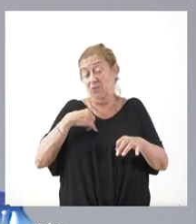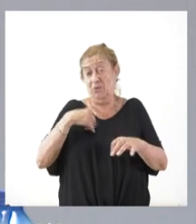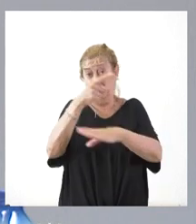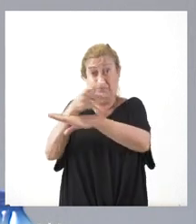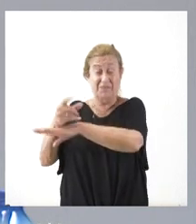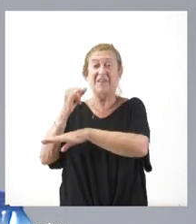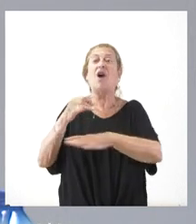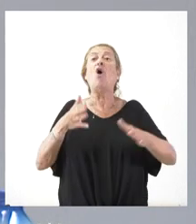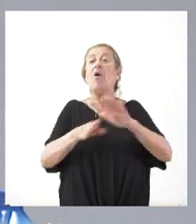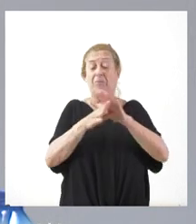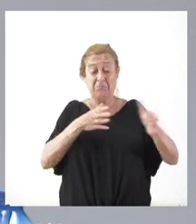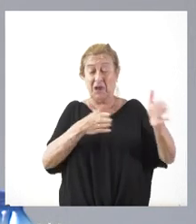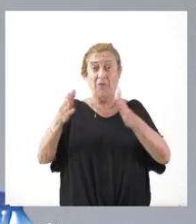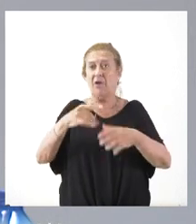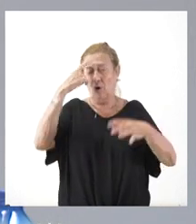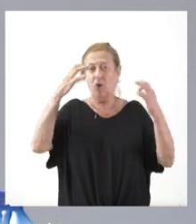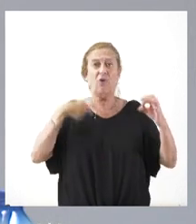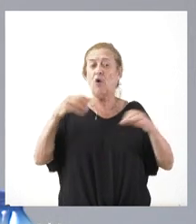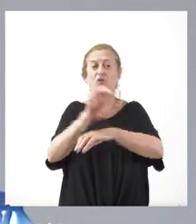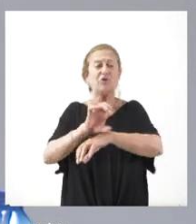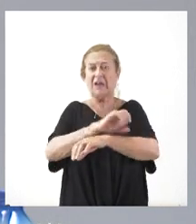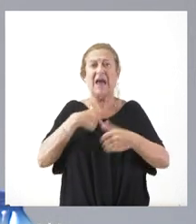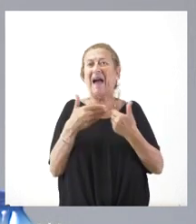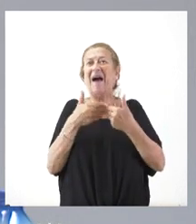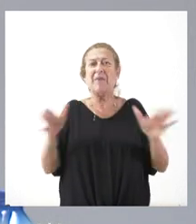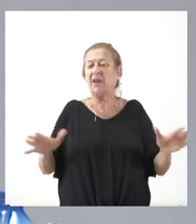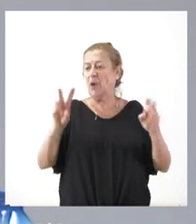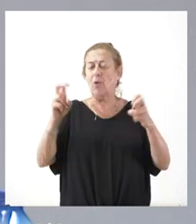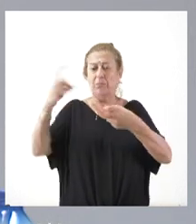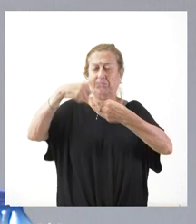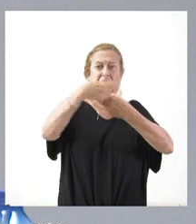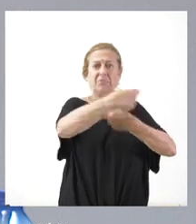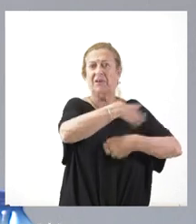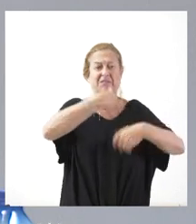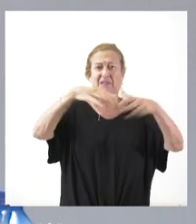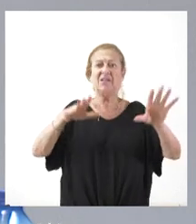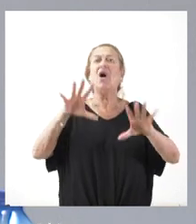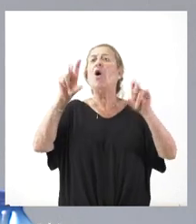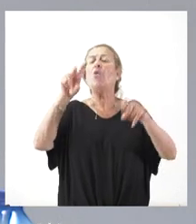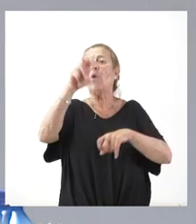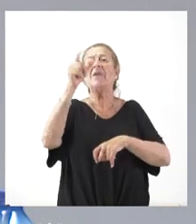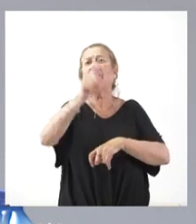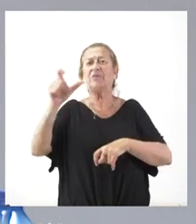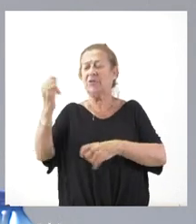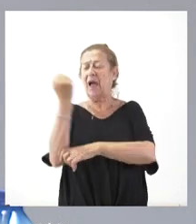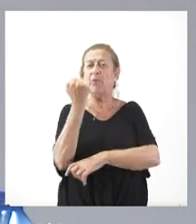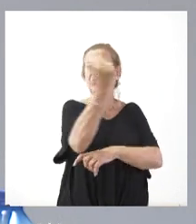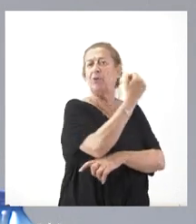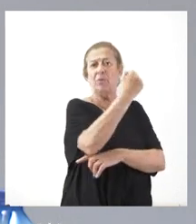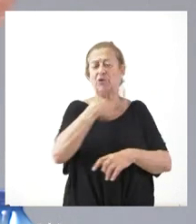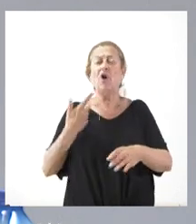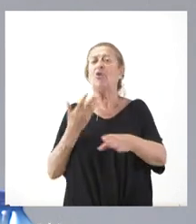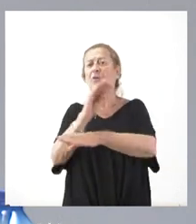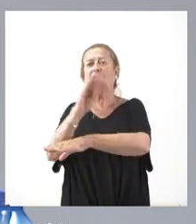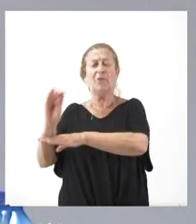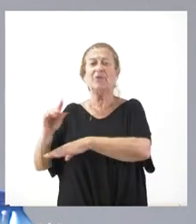seguir su cauce y, lógicamente, la Consejería está abierta a nuevas incorporaciones a la red CILOG, a nuevos partícipes también de estos apoyos y estas subvenciones y, muy